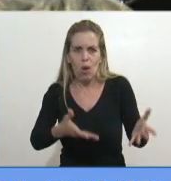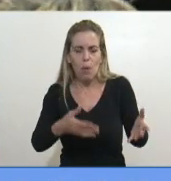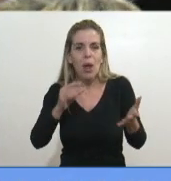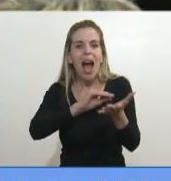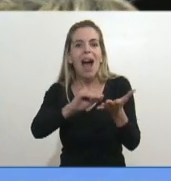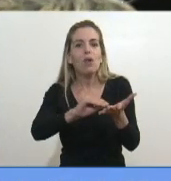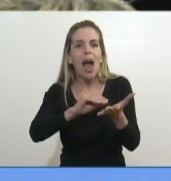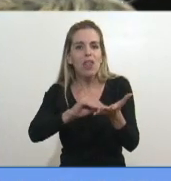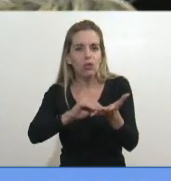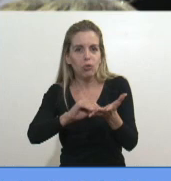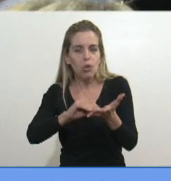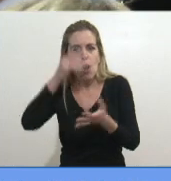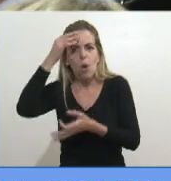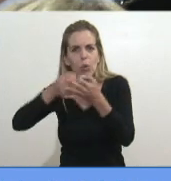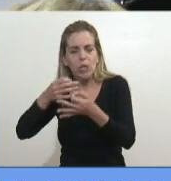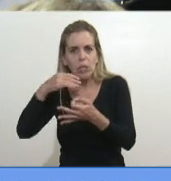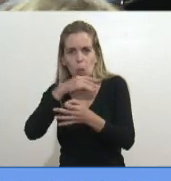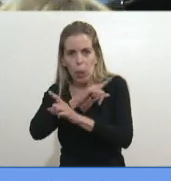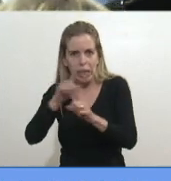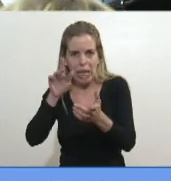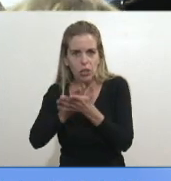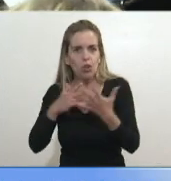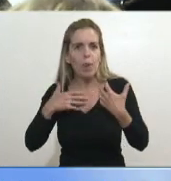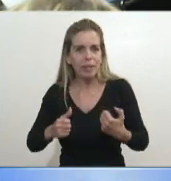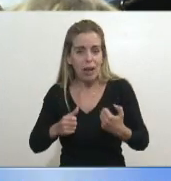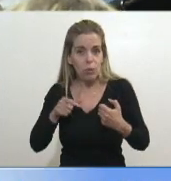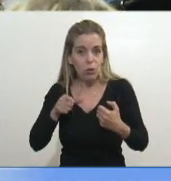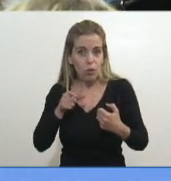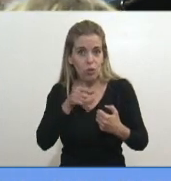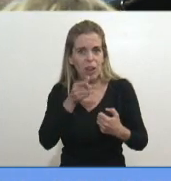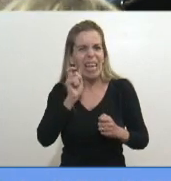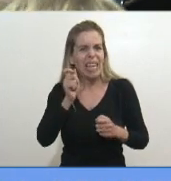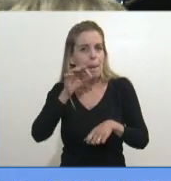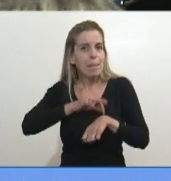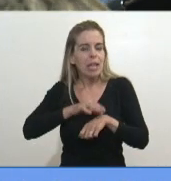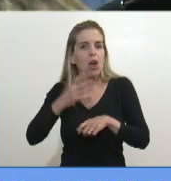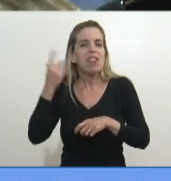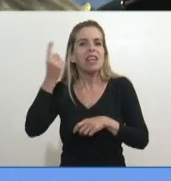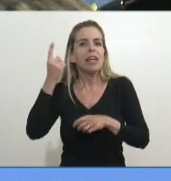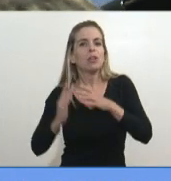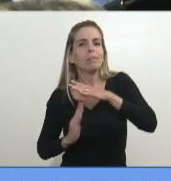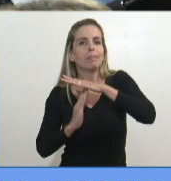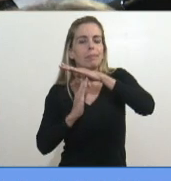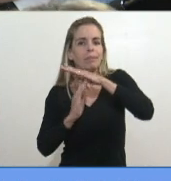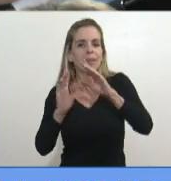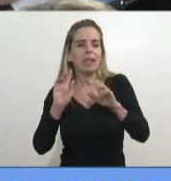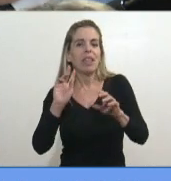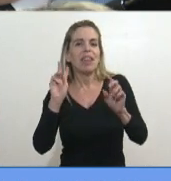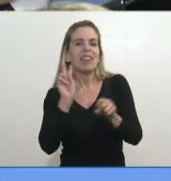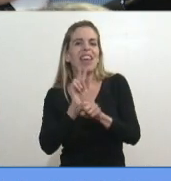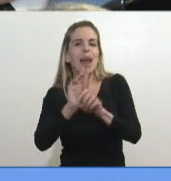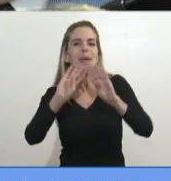Esto dijo el director de la terapia intensiva. Le pido a los señores abogados que no opinen sobre este tema.